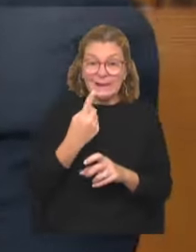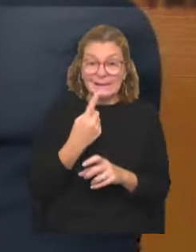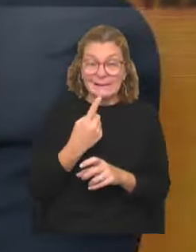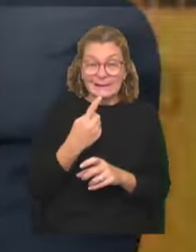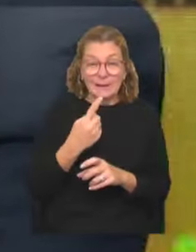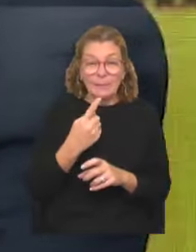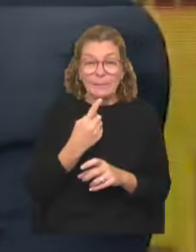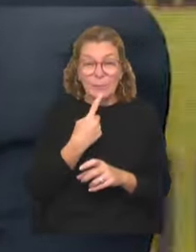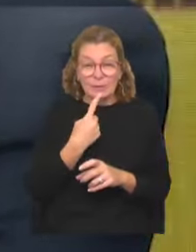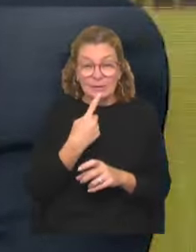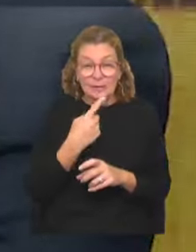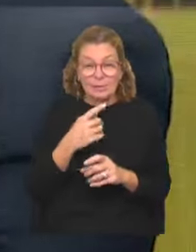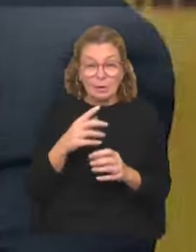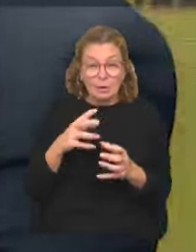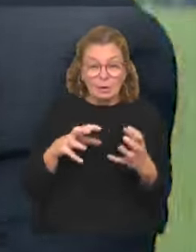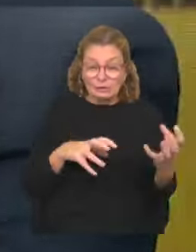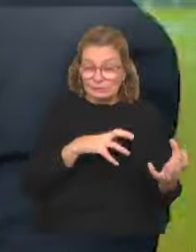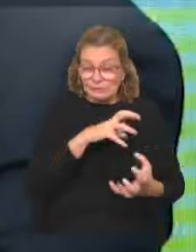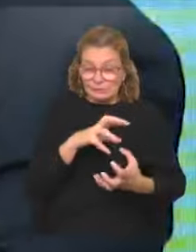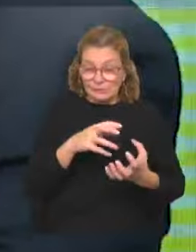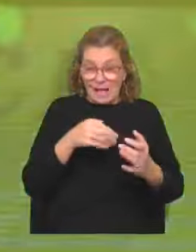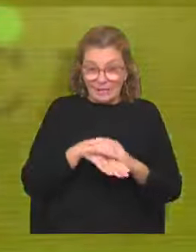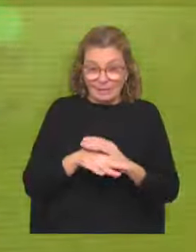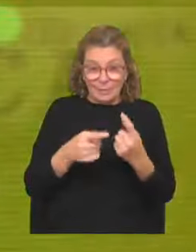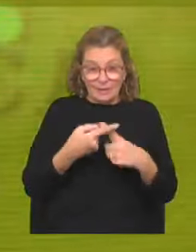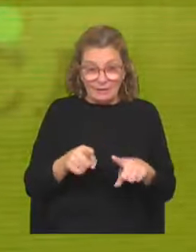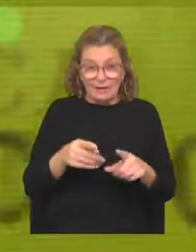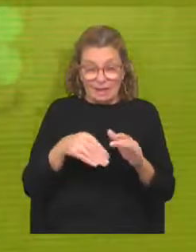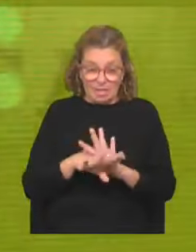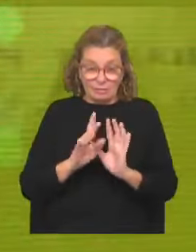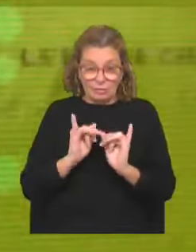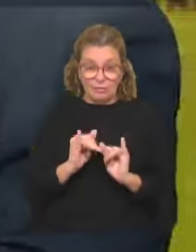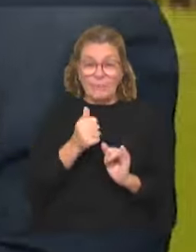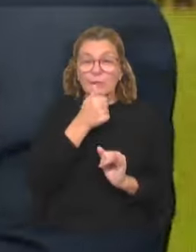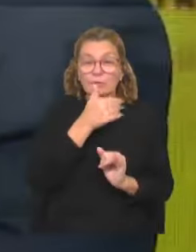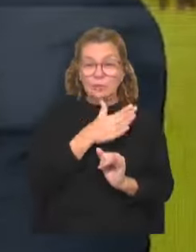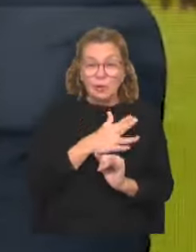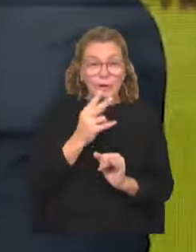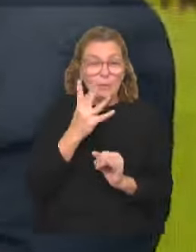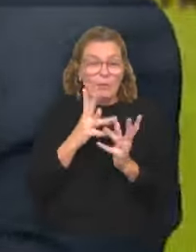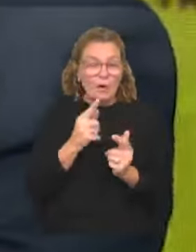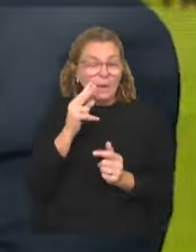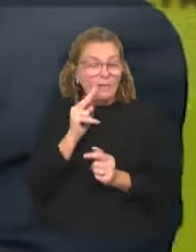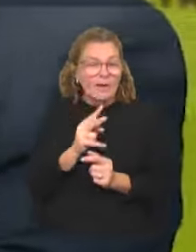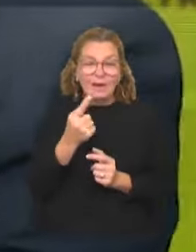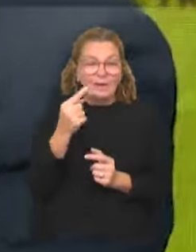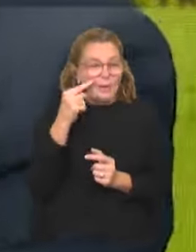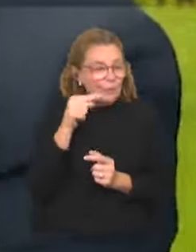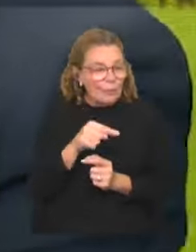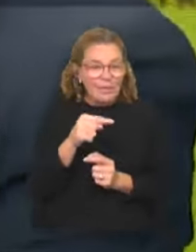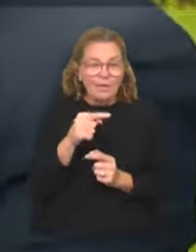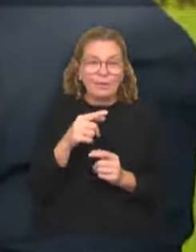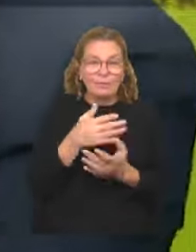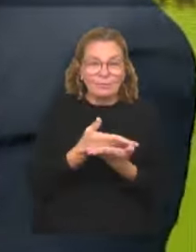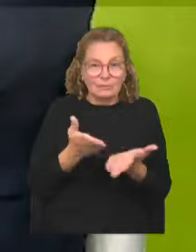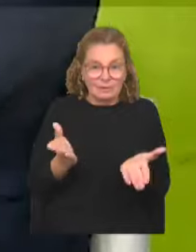de los temas que más rispidez generan, que más diferencias hay, por historia, por visión, por énfasis, es una